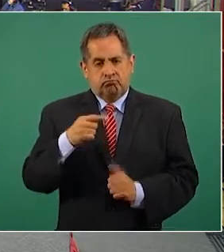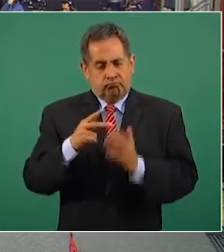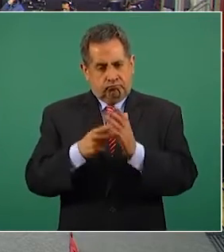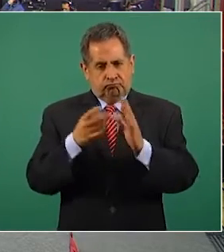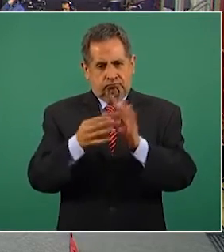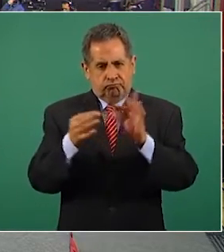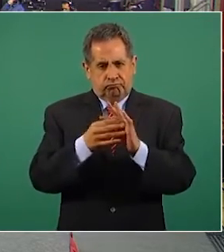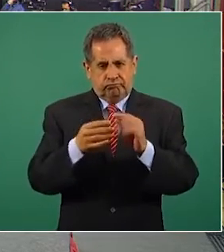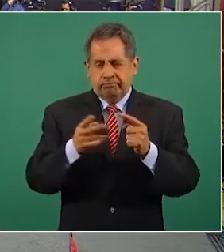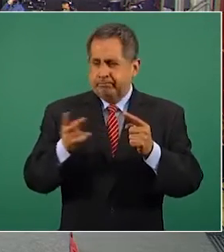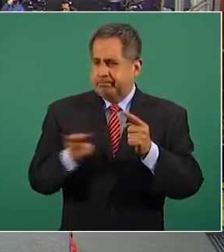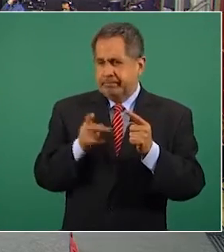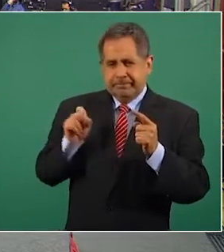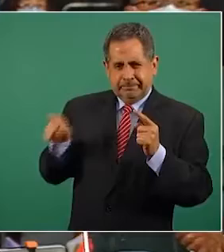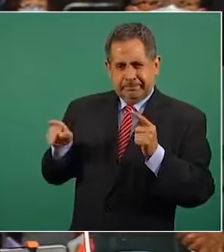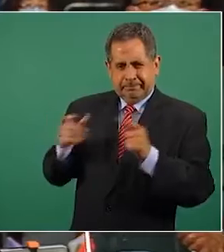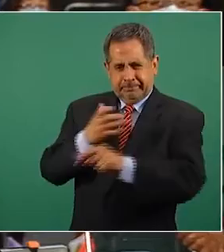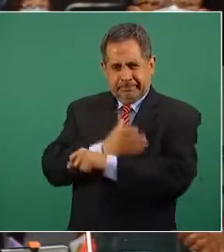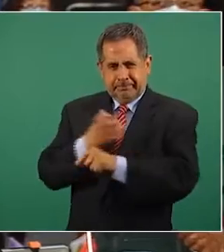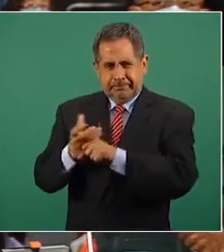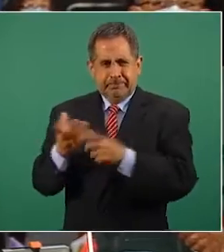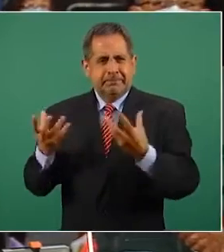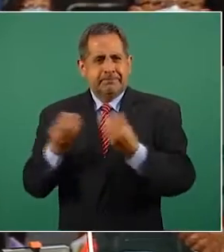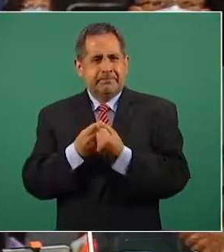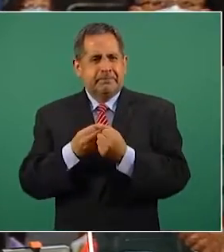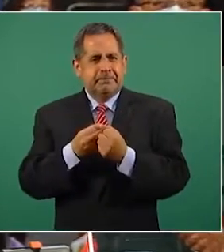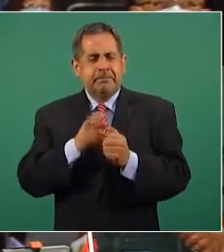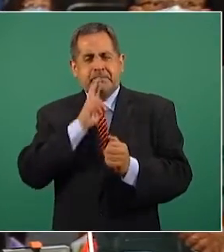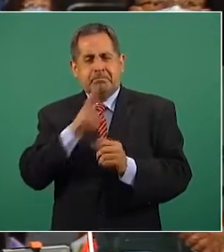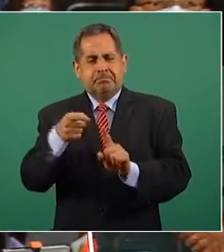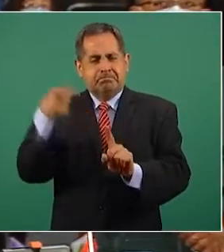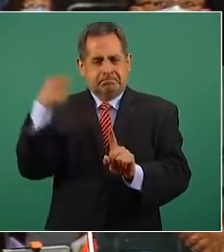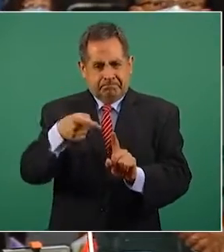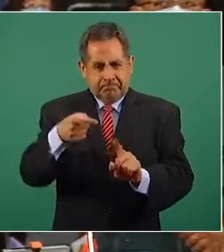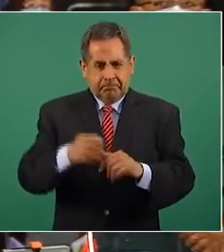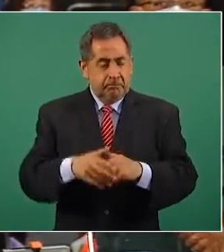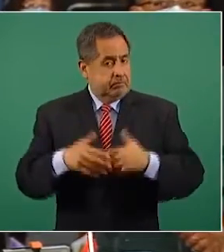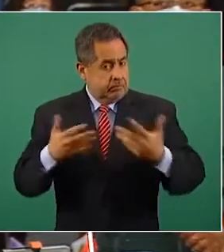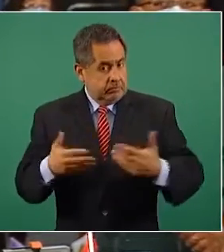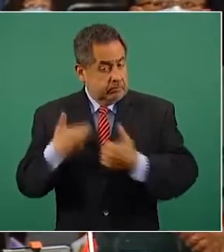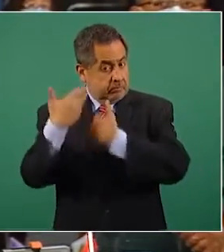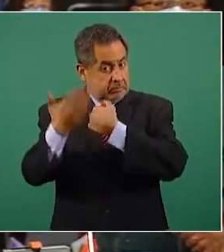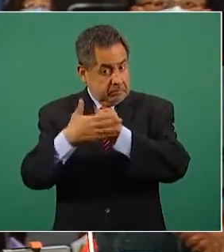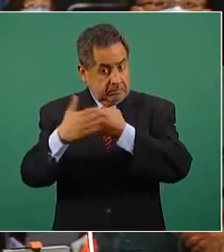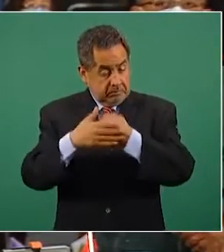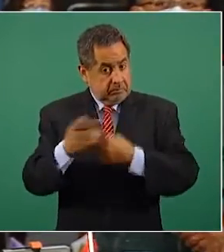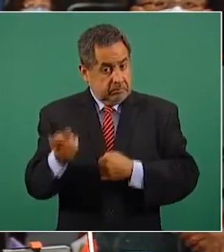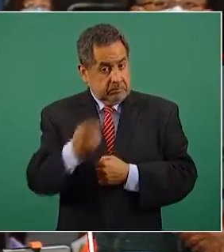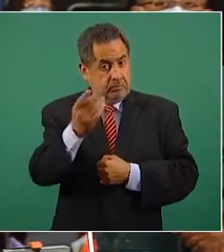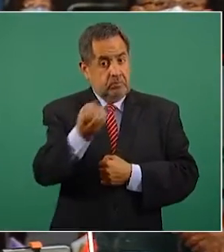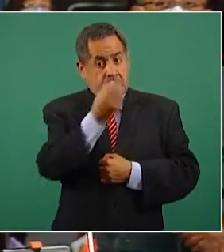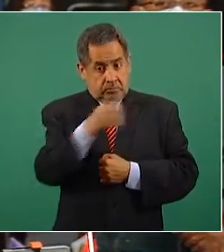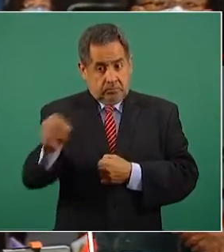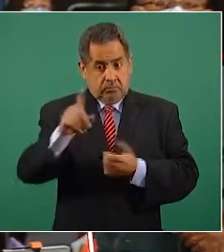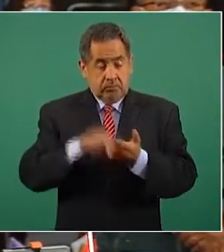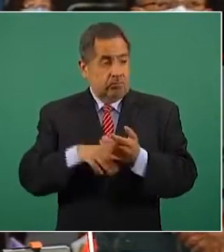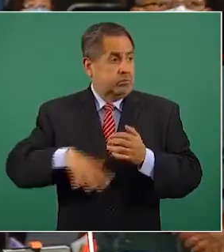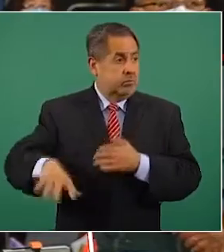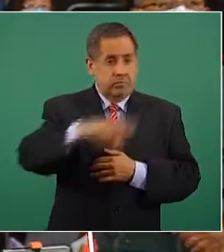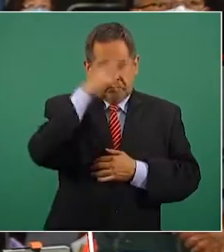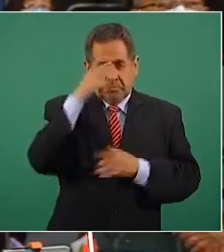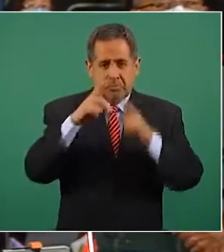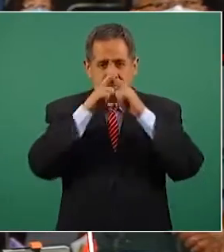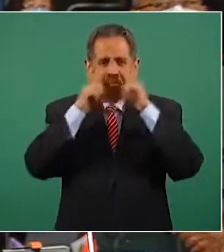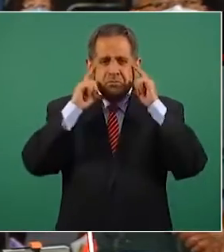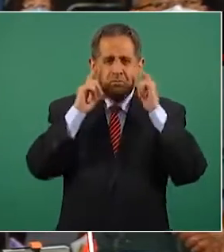un poco en la pregunta de la colega para tener una respuesta concreta. ¿Se va a hacer obligatorio el uso de cubrebocas en México,